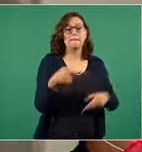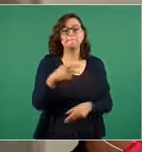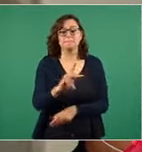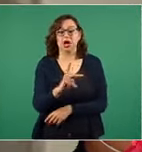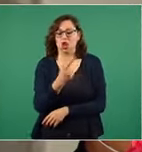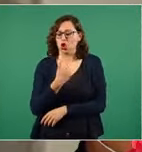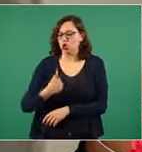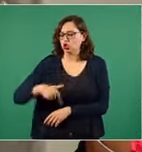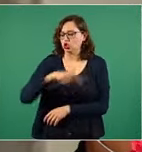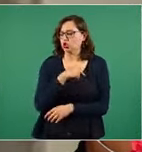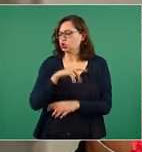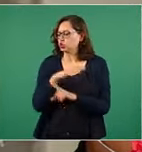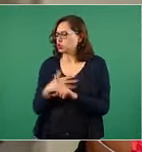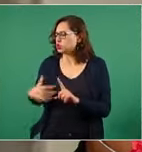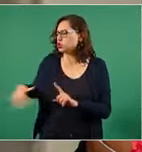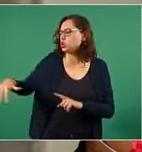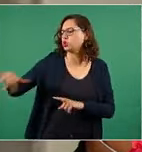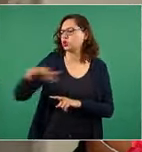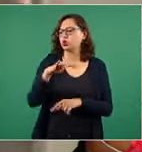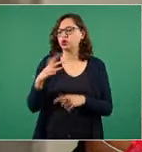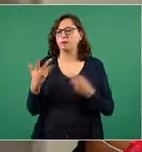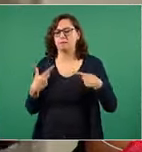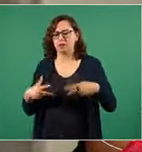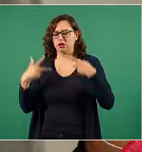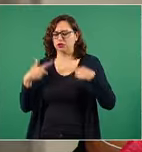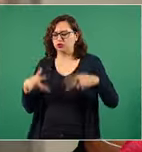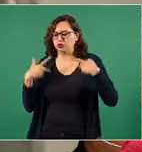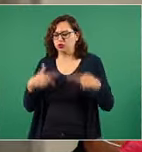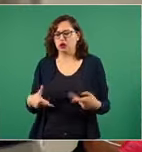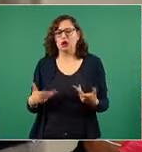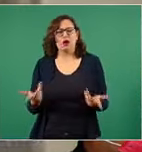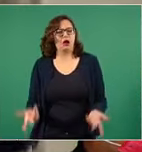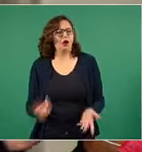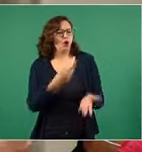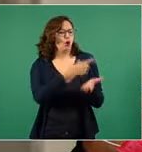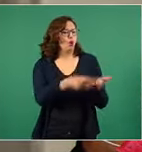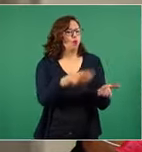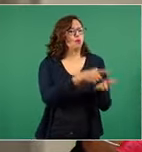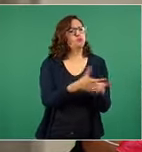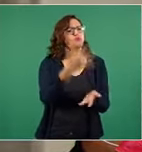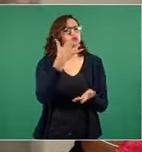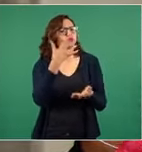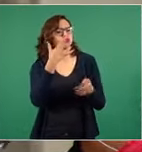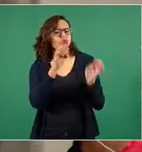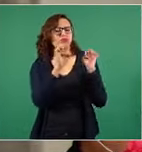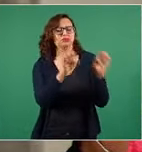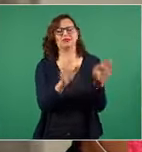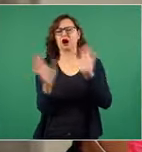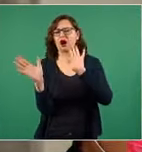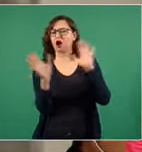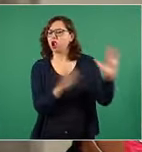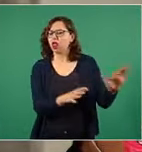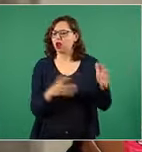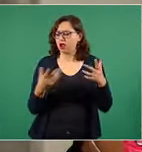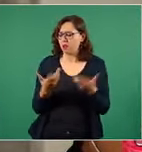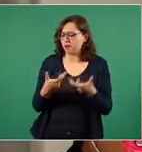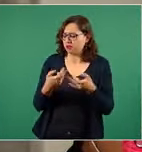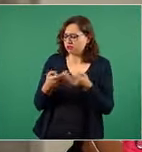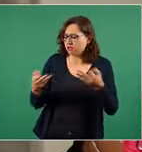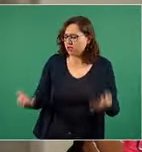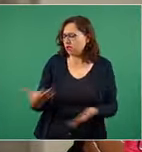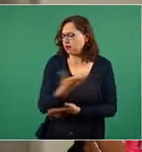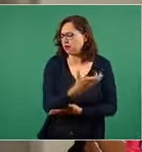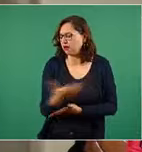en los malls, pero que sí quiere estar en las aldeas arando la tierra. Esa gente que trabaja tras